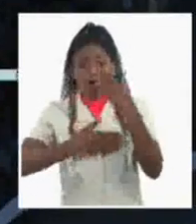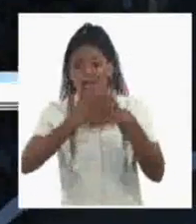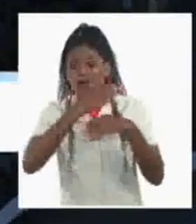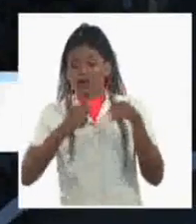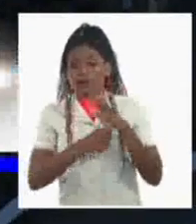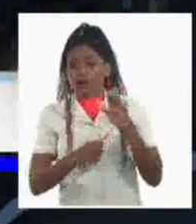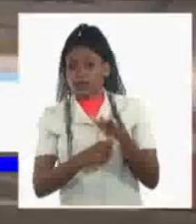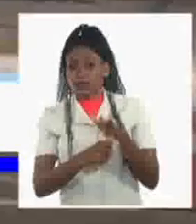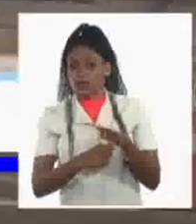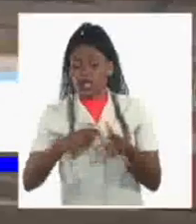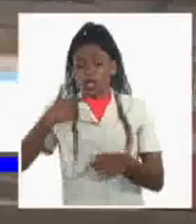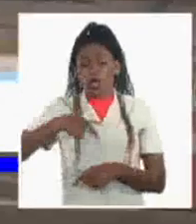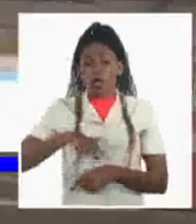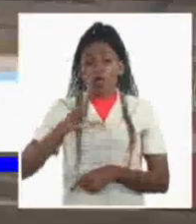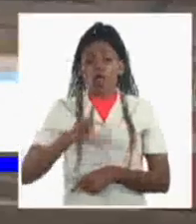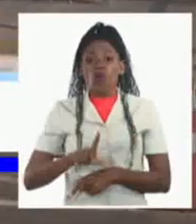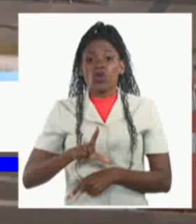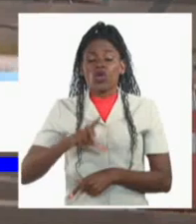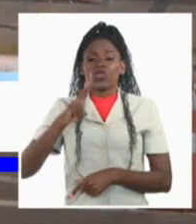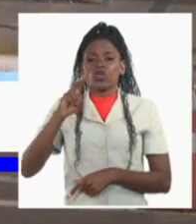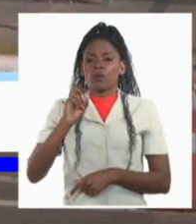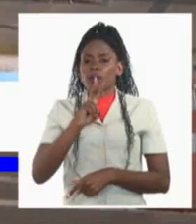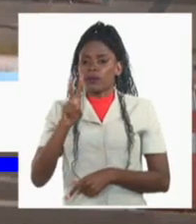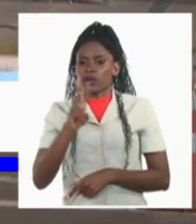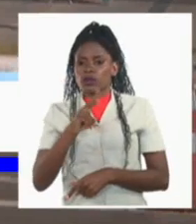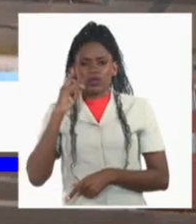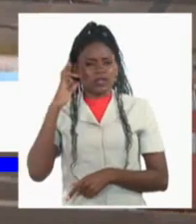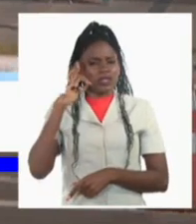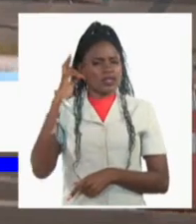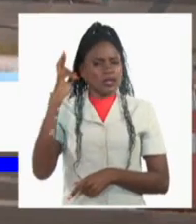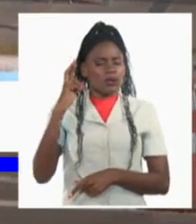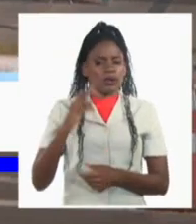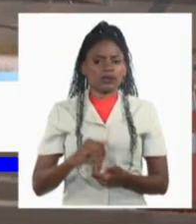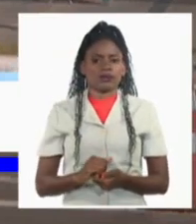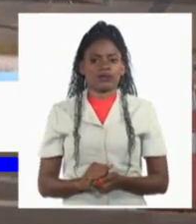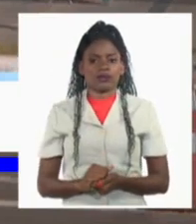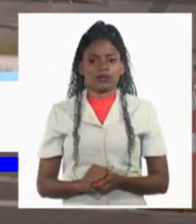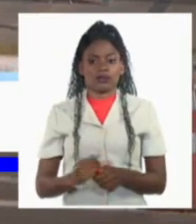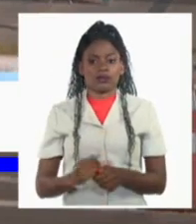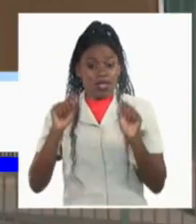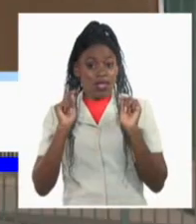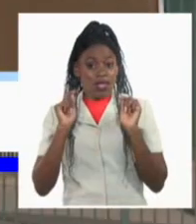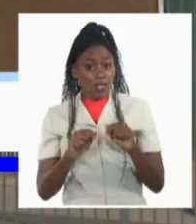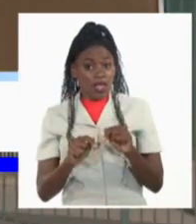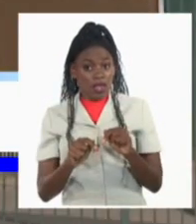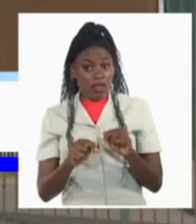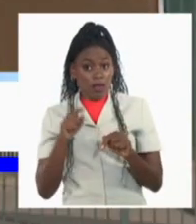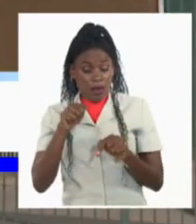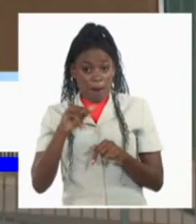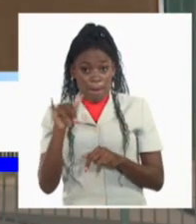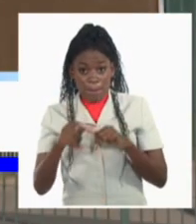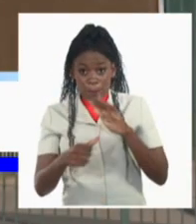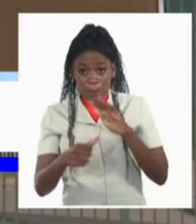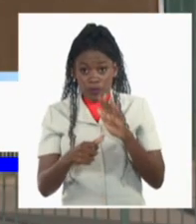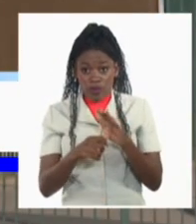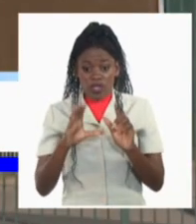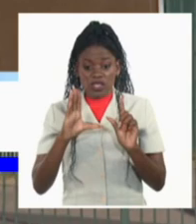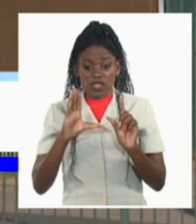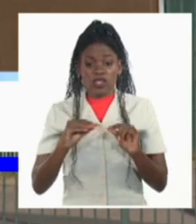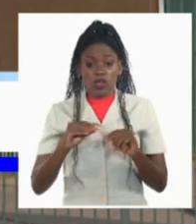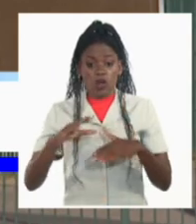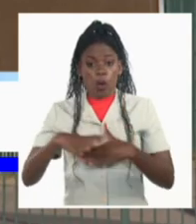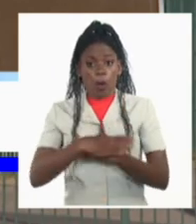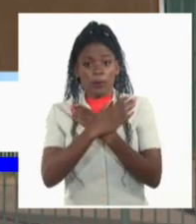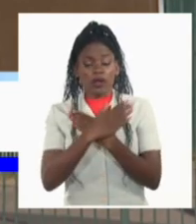en julio de 2022, usted seguramente se recuerda a ello. En ese entonces, el ultraderechista cuestionó ante embajadores